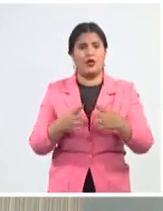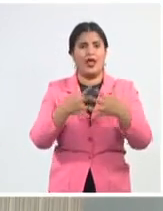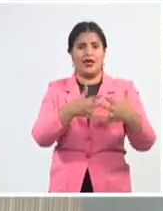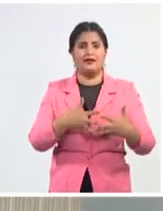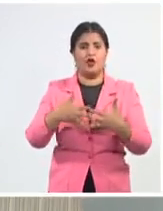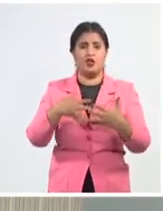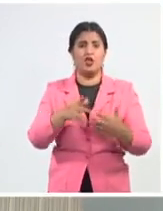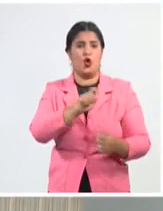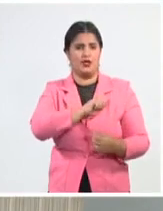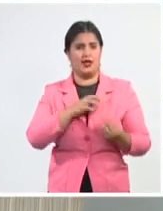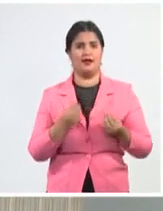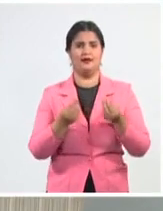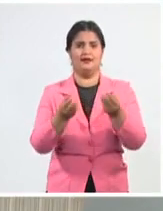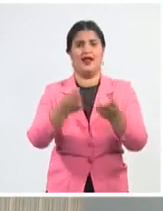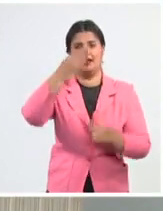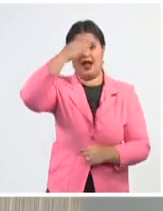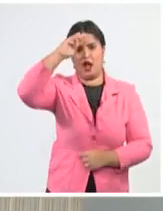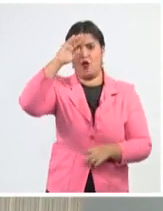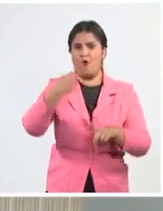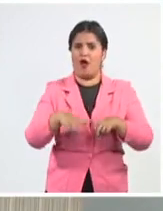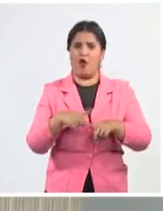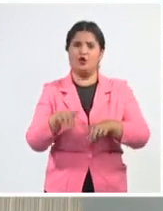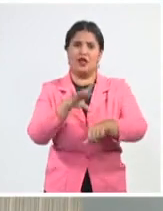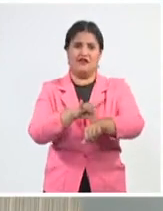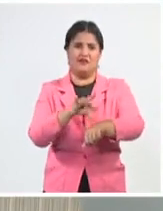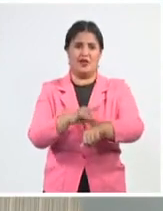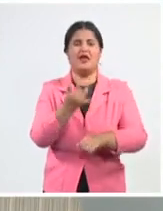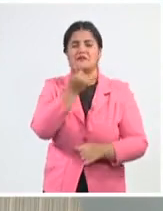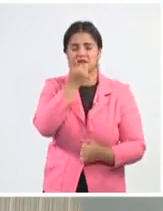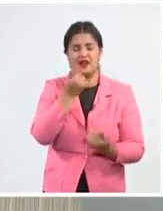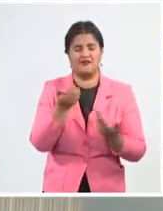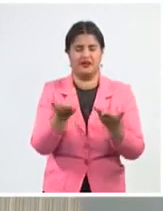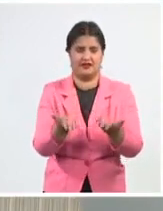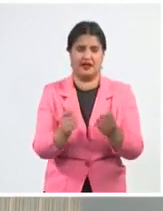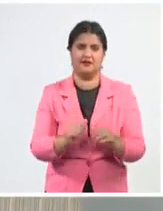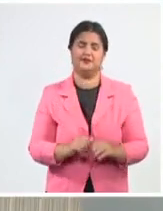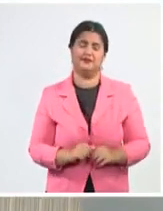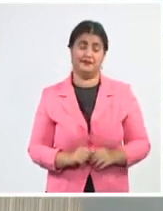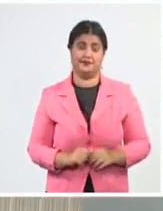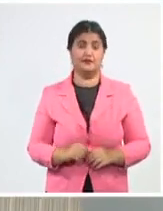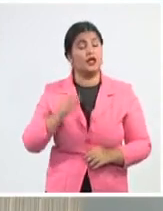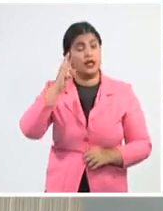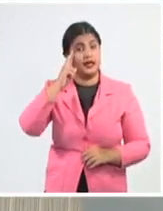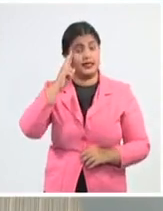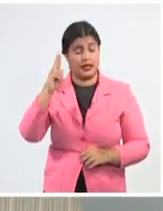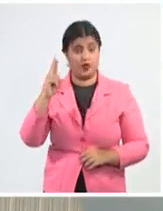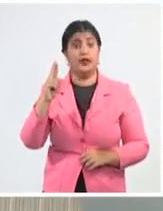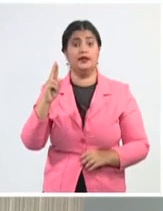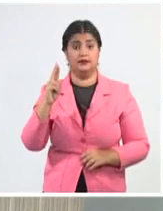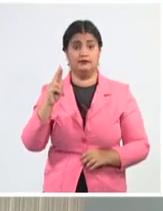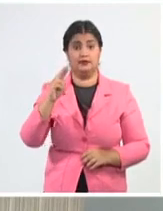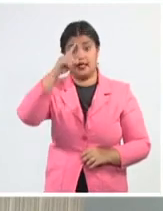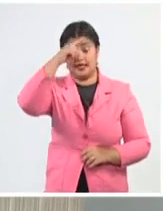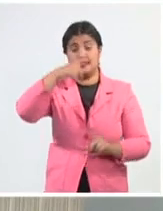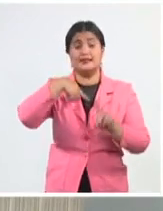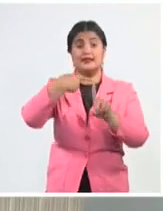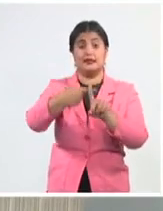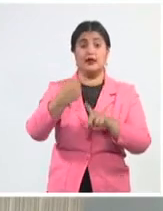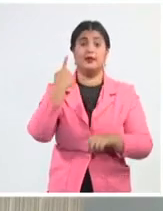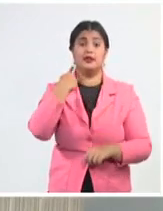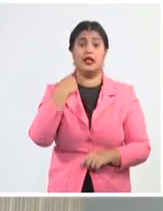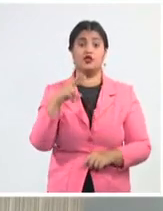en consulta con unos 20 expertos internacionales. Recordemos que estos incidentes reportados en septiembre de 2017